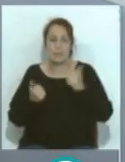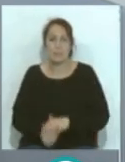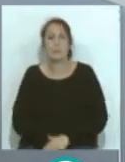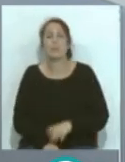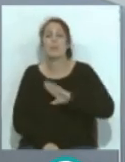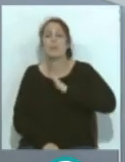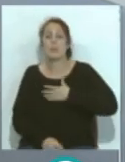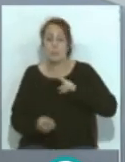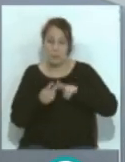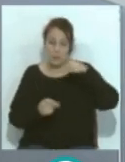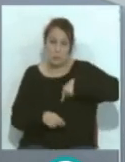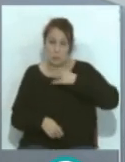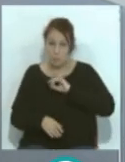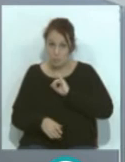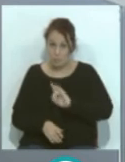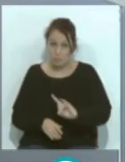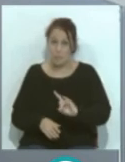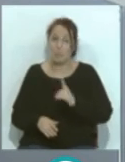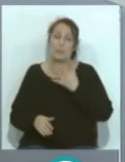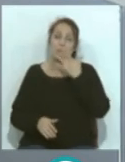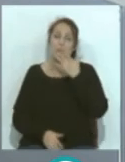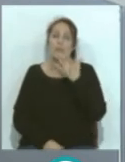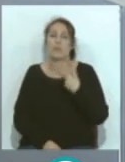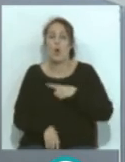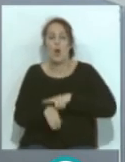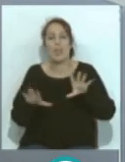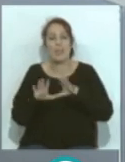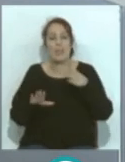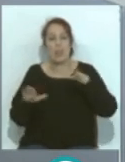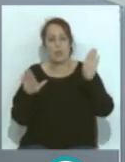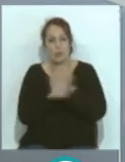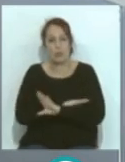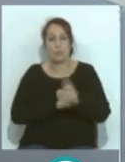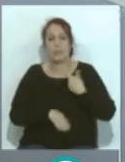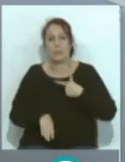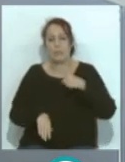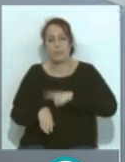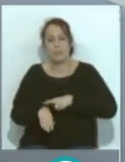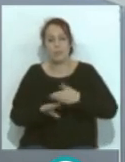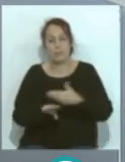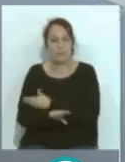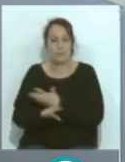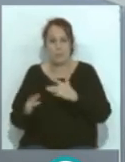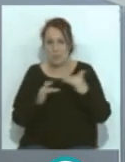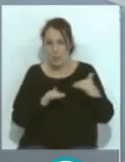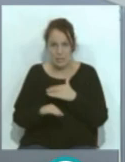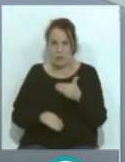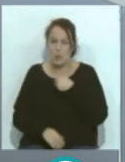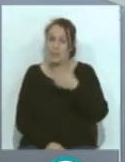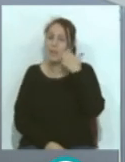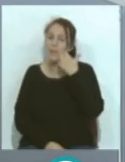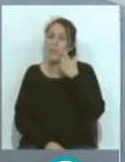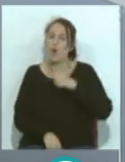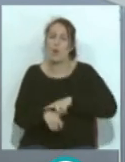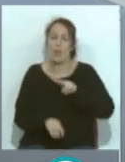Mañana nos vemos aquí en el submarino amarillo a partir de las 10 de la noche, la previa del partido entre el Getafe y el Cádiz Club de Fútbol el próximo sábado a